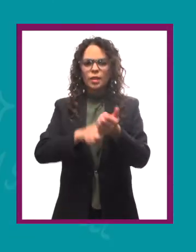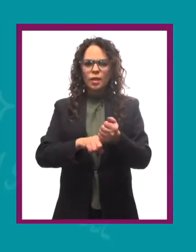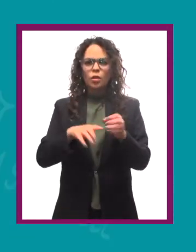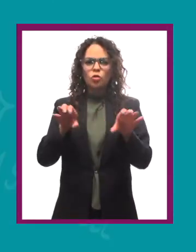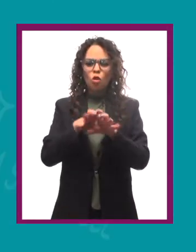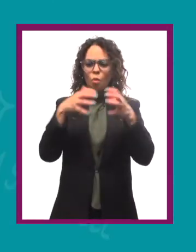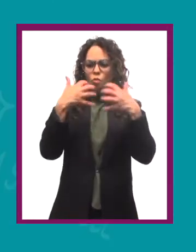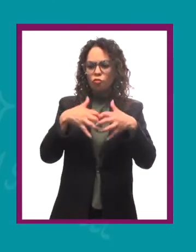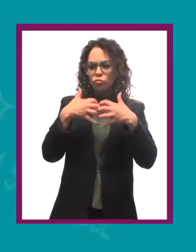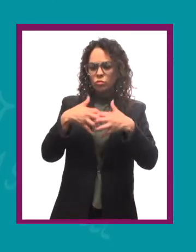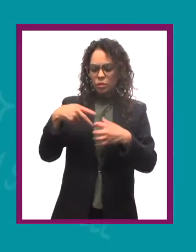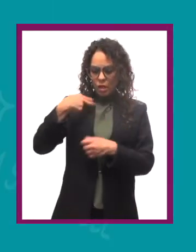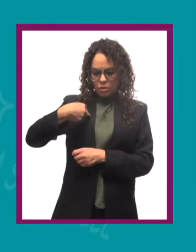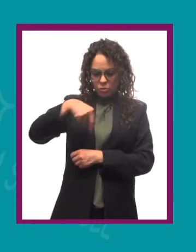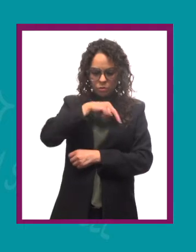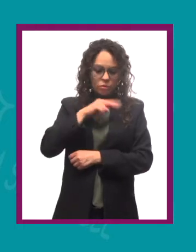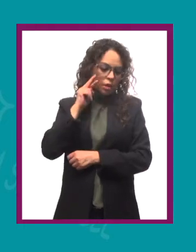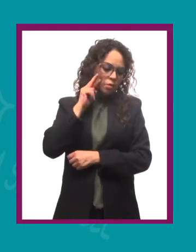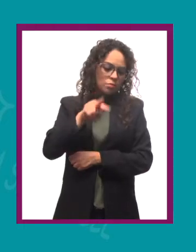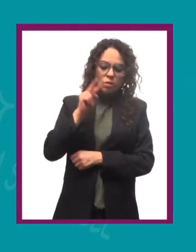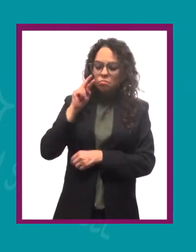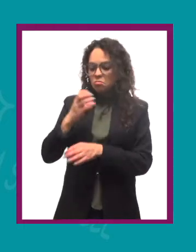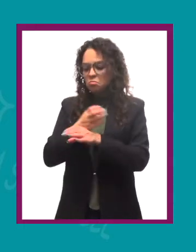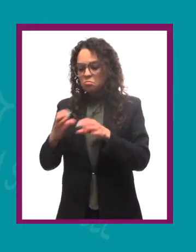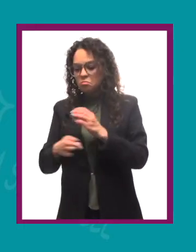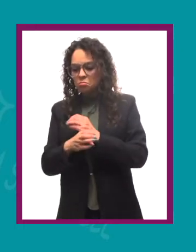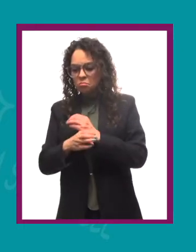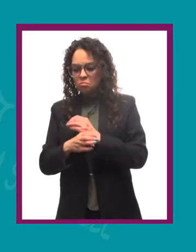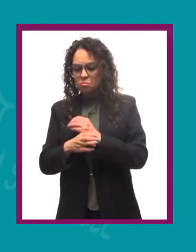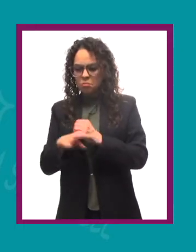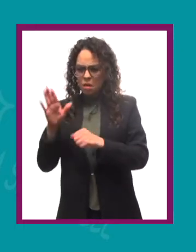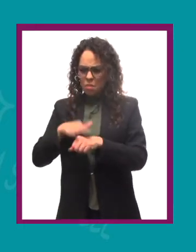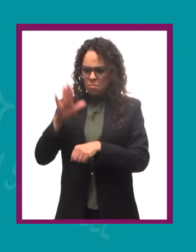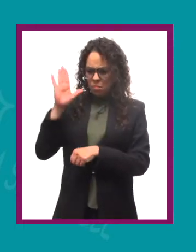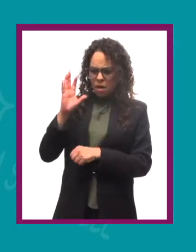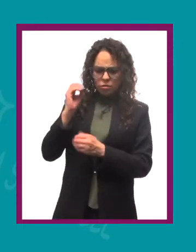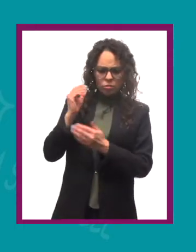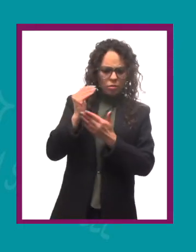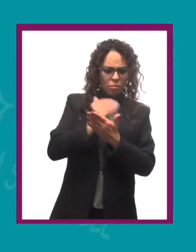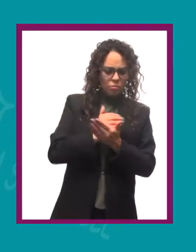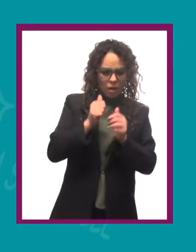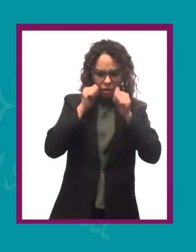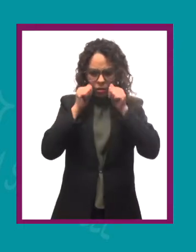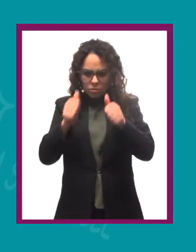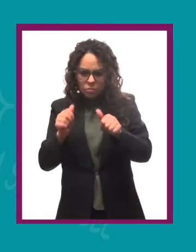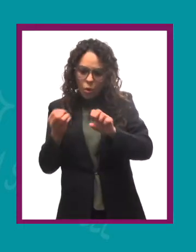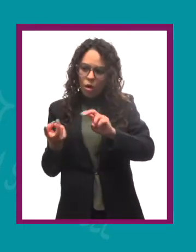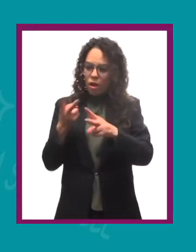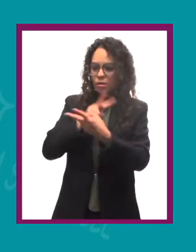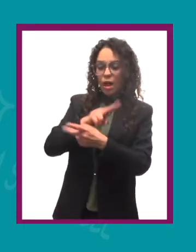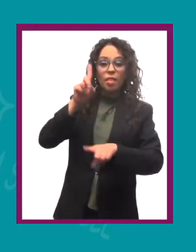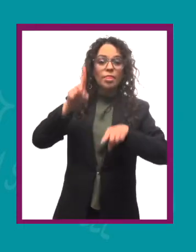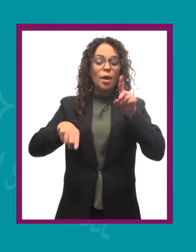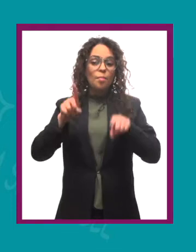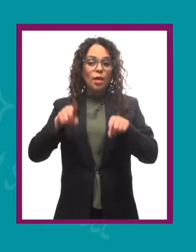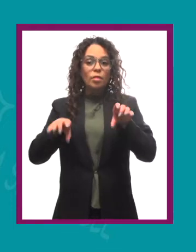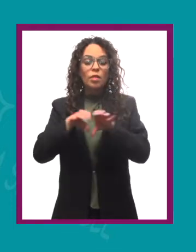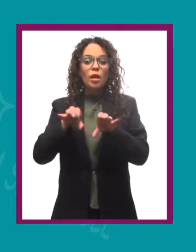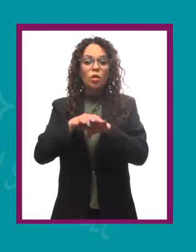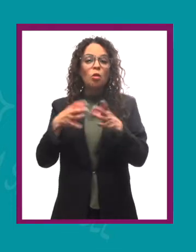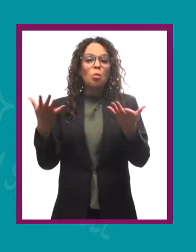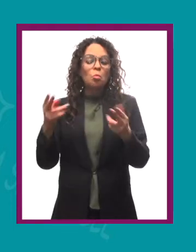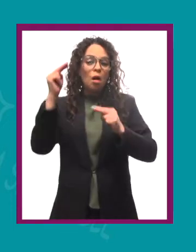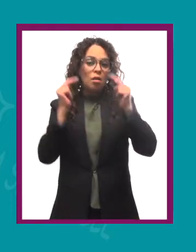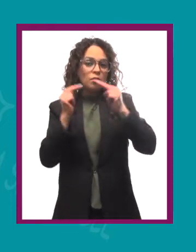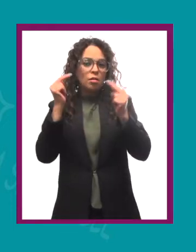al final en función de cómo yo percibo las cosas me costará más o me costará menos estar atento y al revés, en función